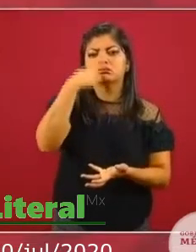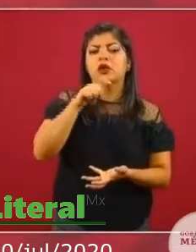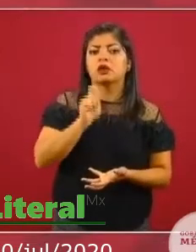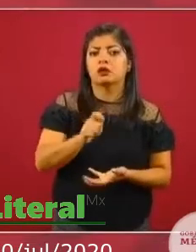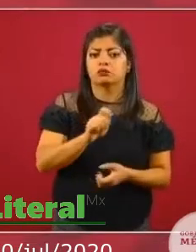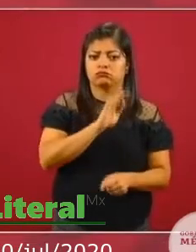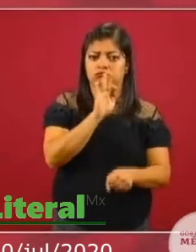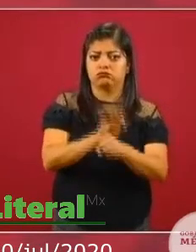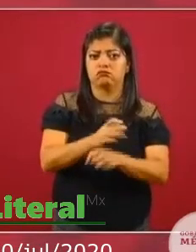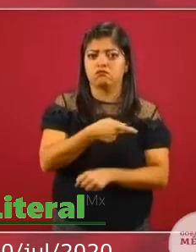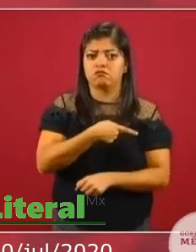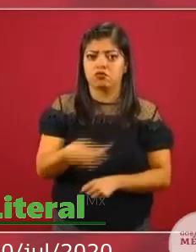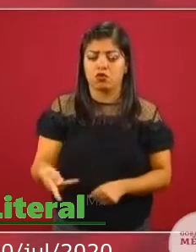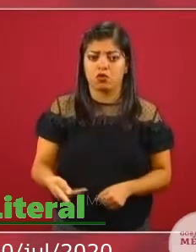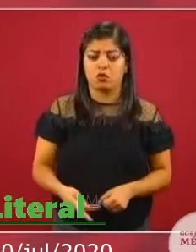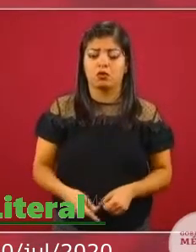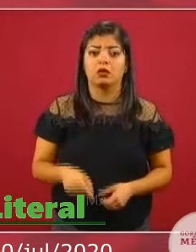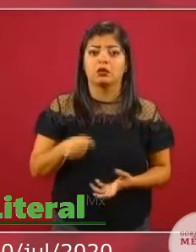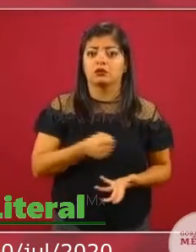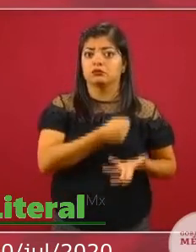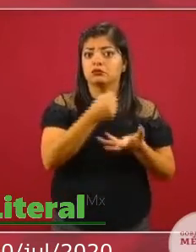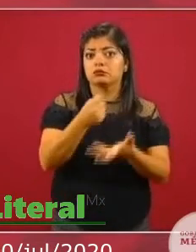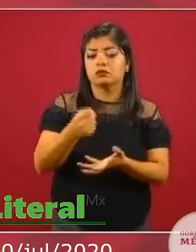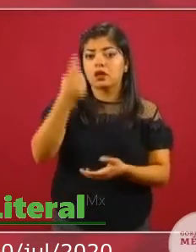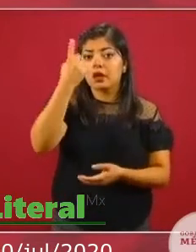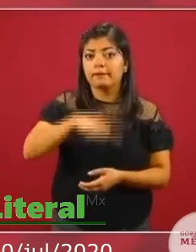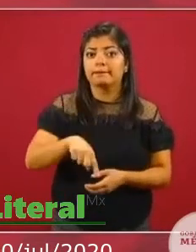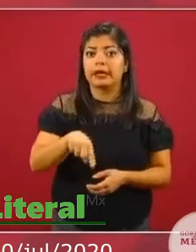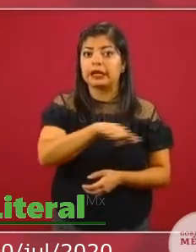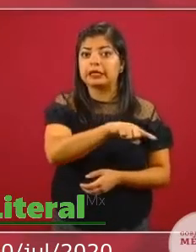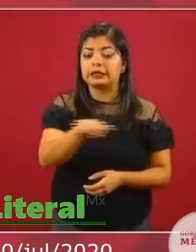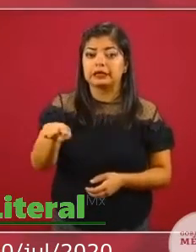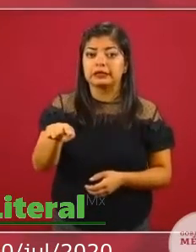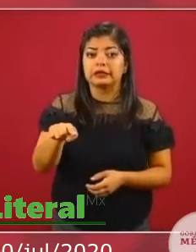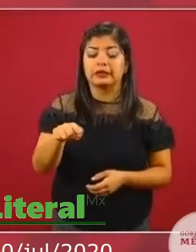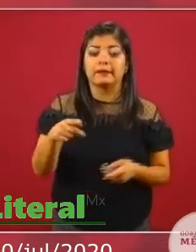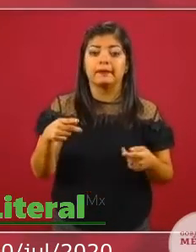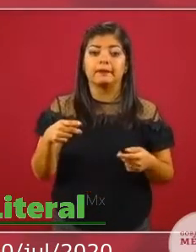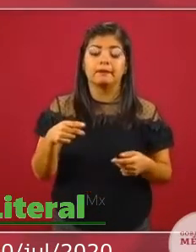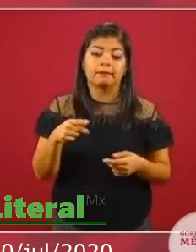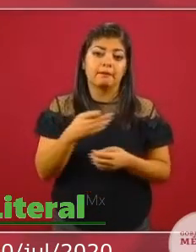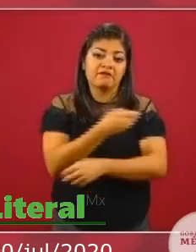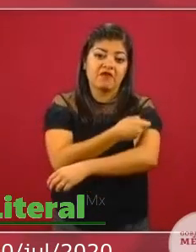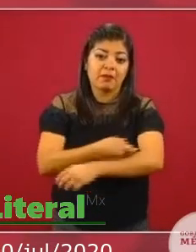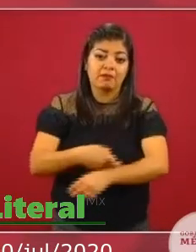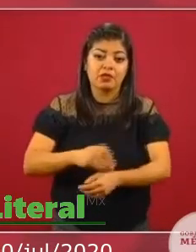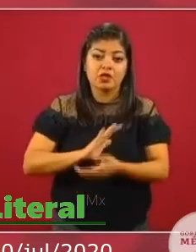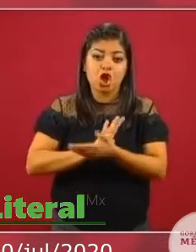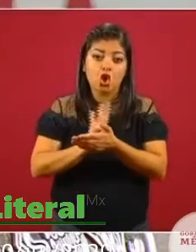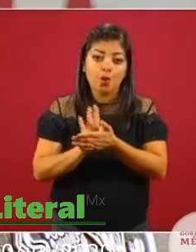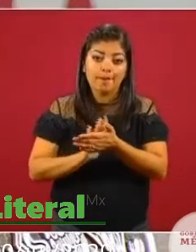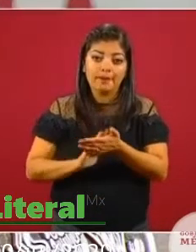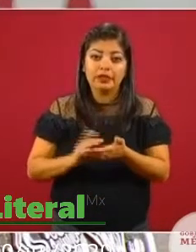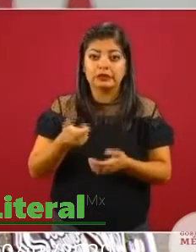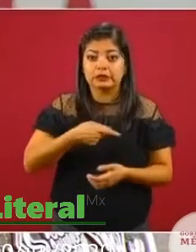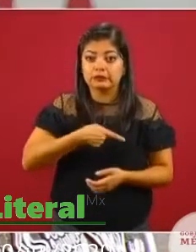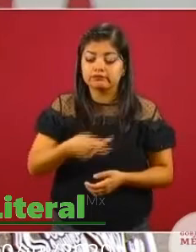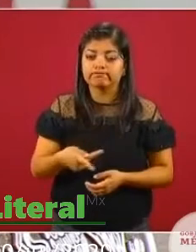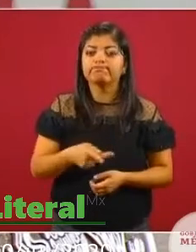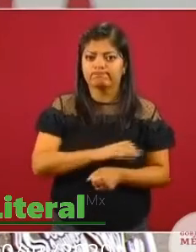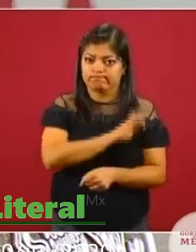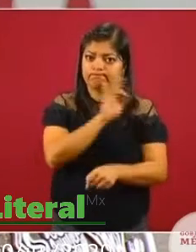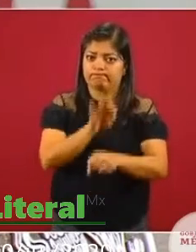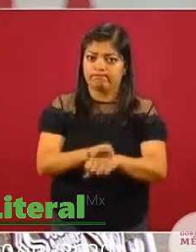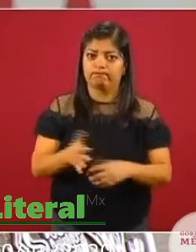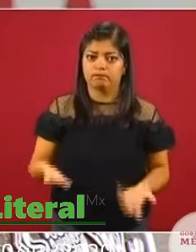para atender las necesidades de las familias más humildes de México. Y lo